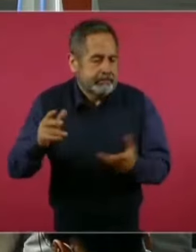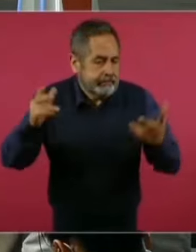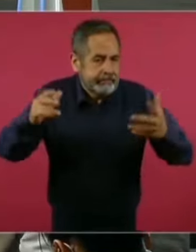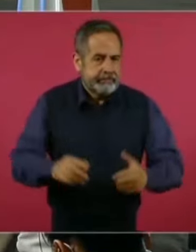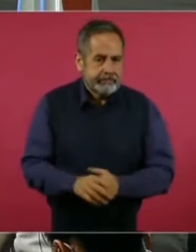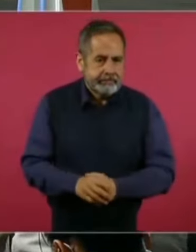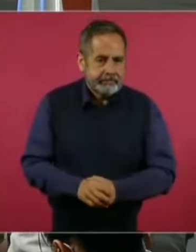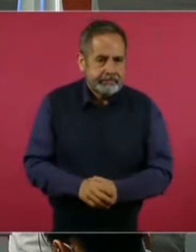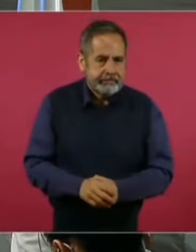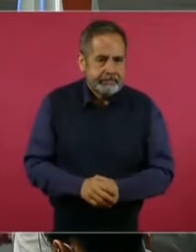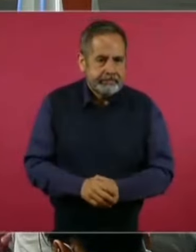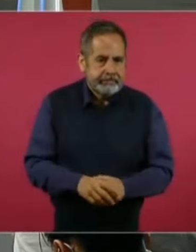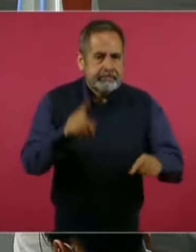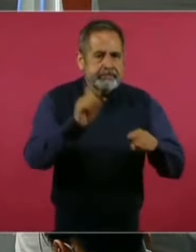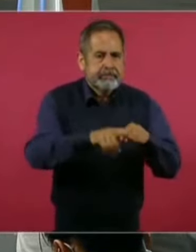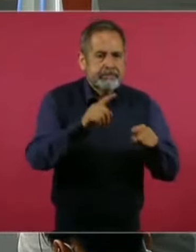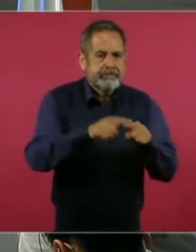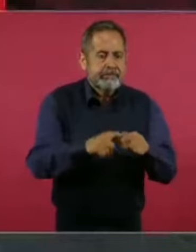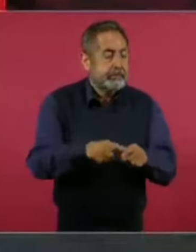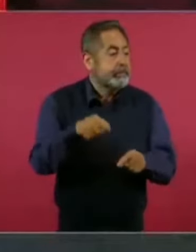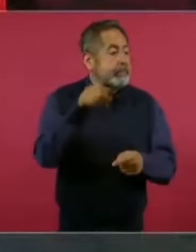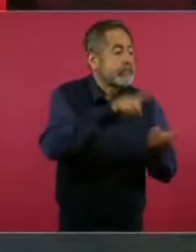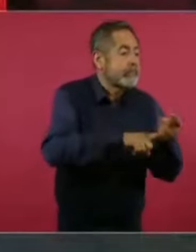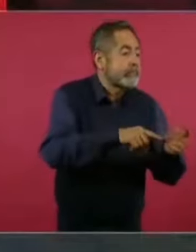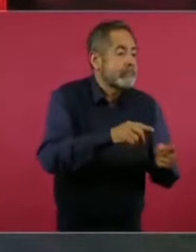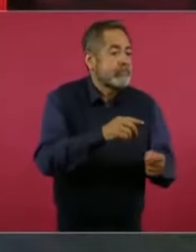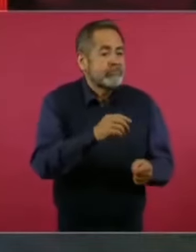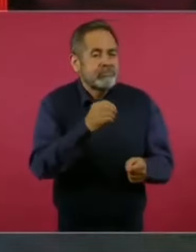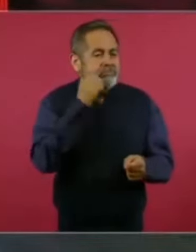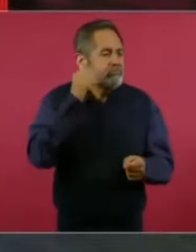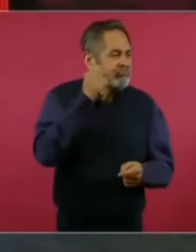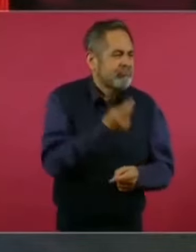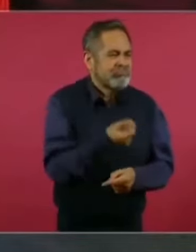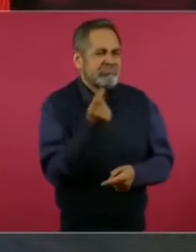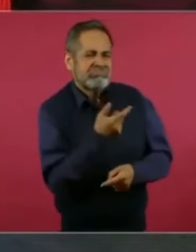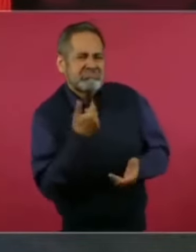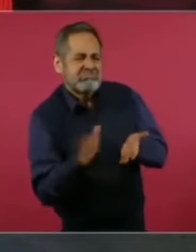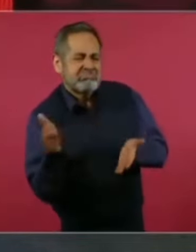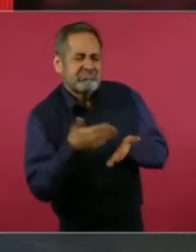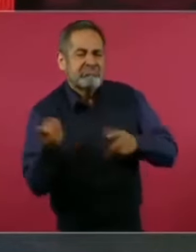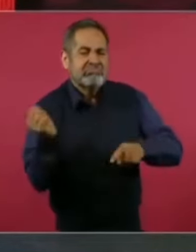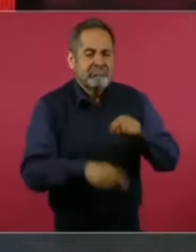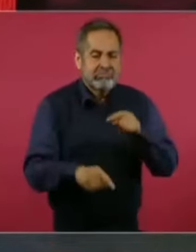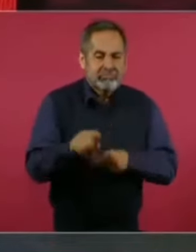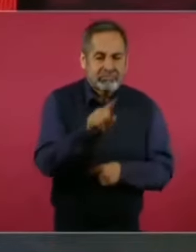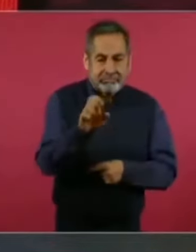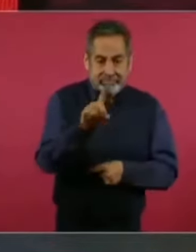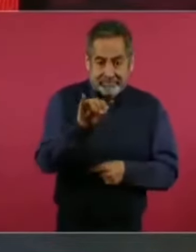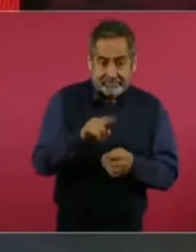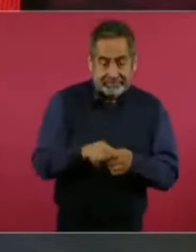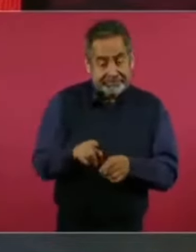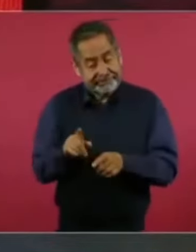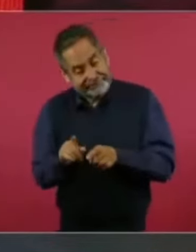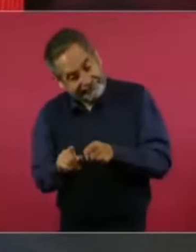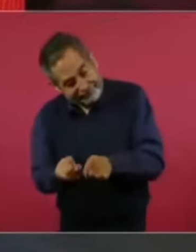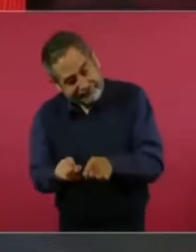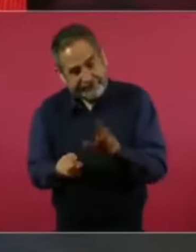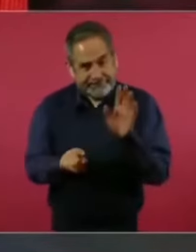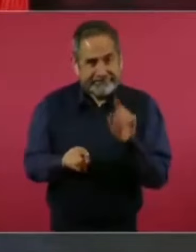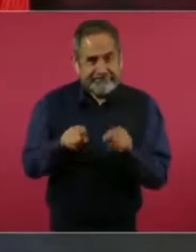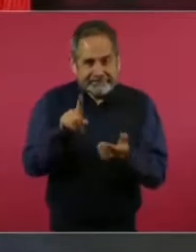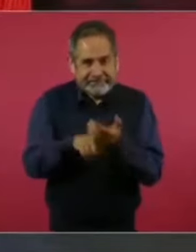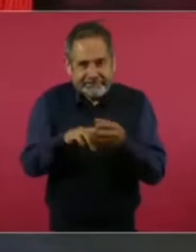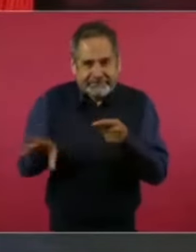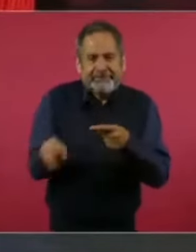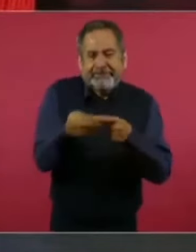Cedillo. ¿Quién expulsó ministros? Cedillo. Pero ahí hay